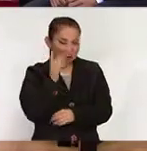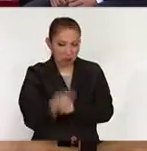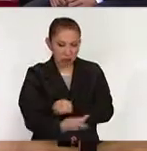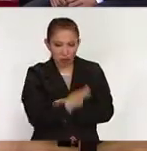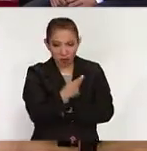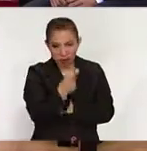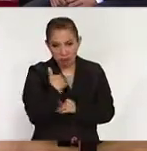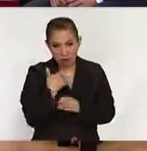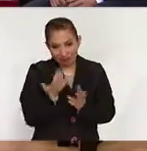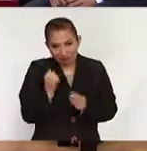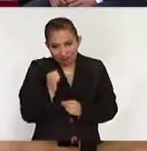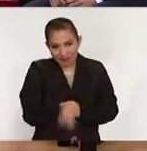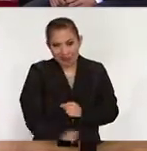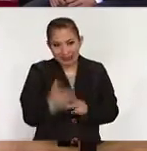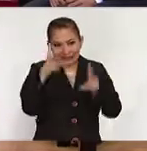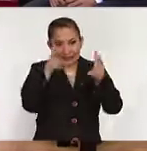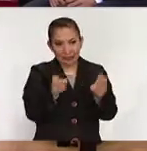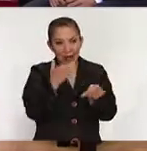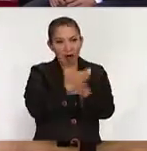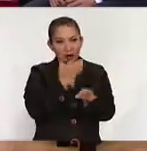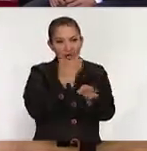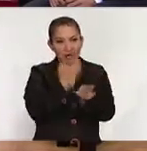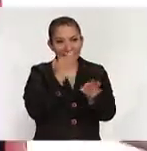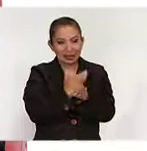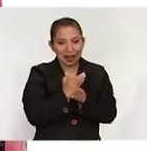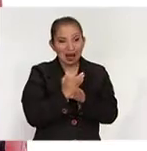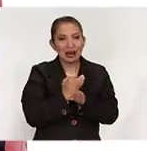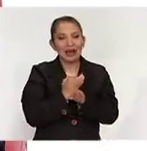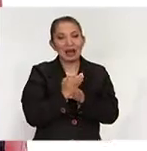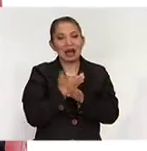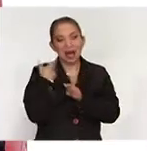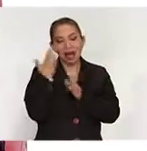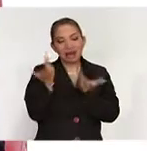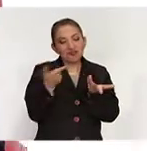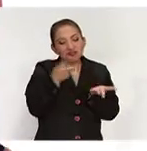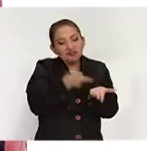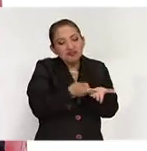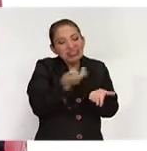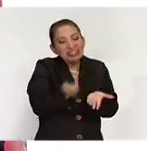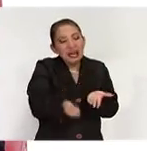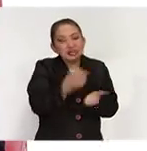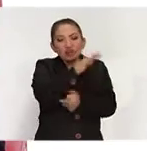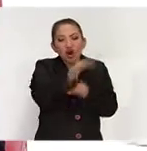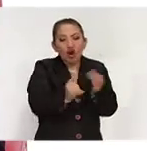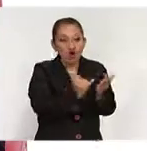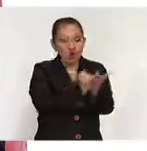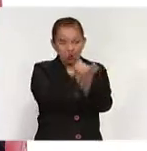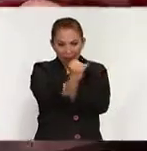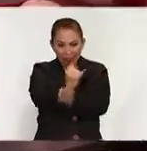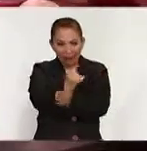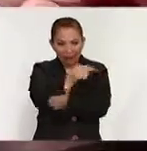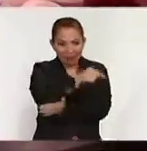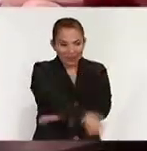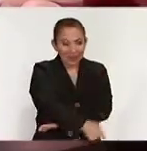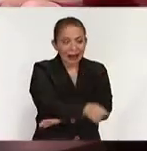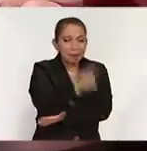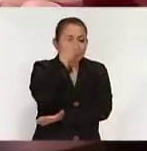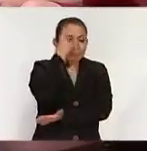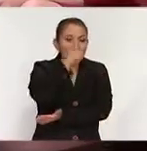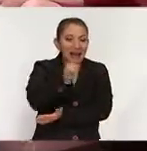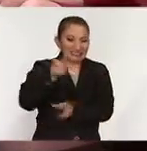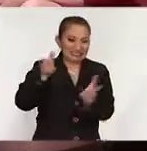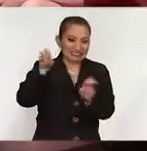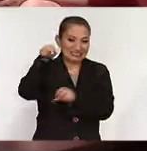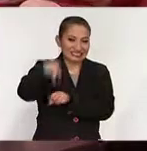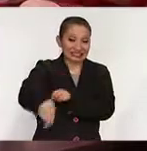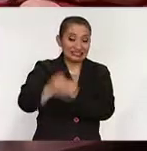preguntarte, porque pues sí es el tema que está en este momento en la mesa, es toda esta decisión que se tomó con